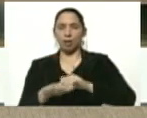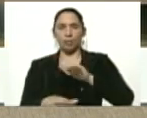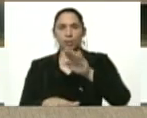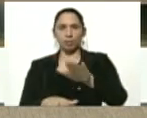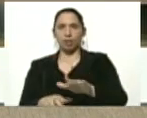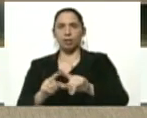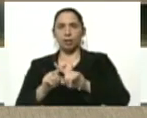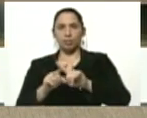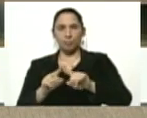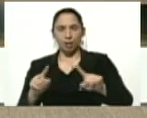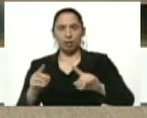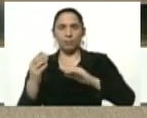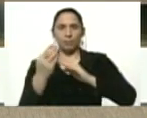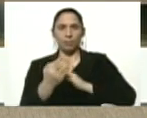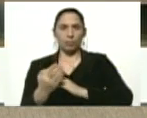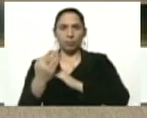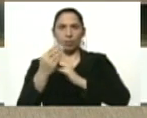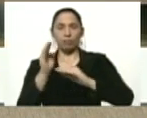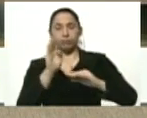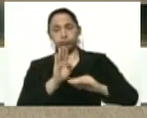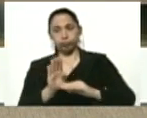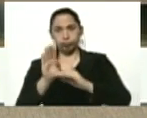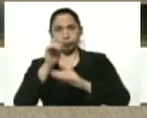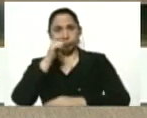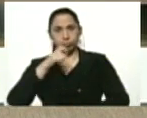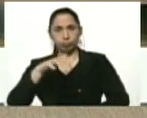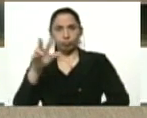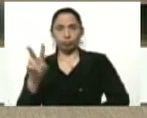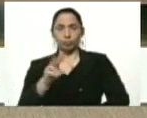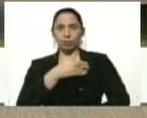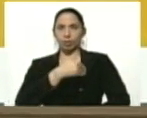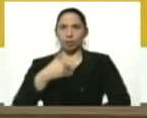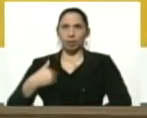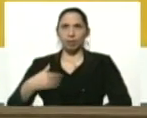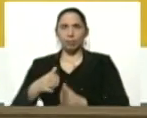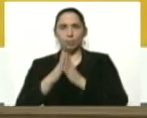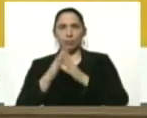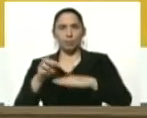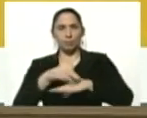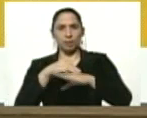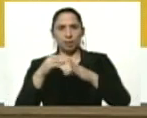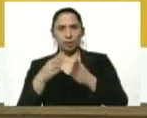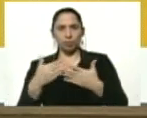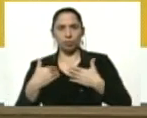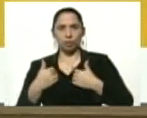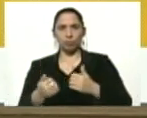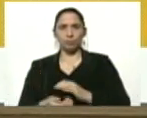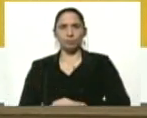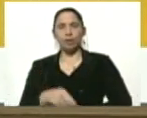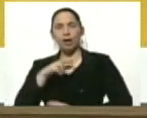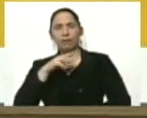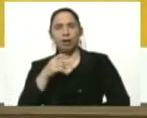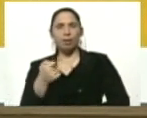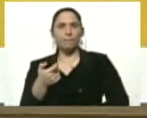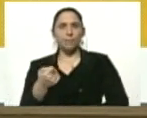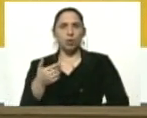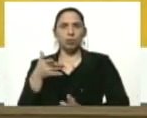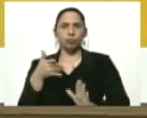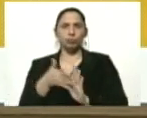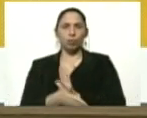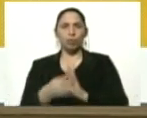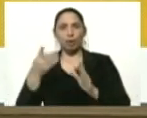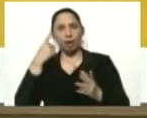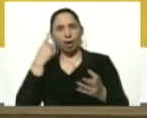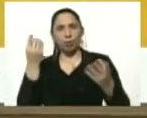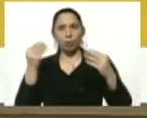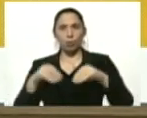para proteger al pueblo venezolano. Yo quería que el ministro Carlos Alvarado hablara un poco del protocolo